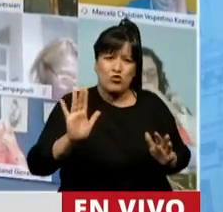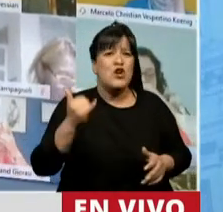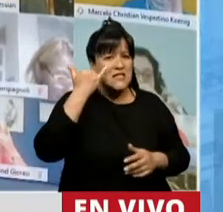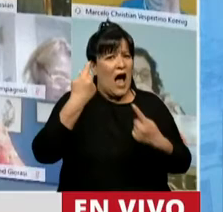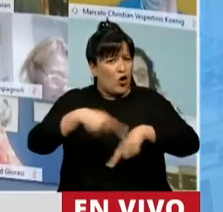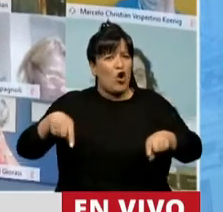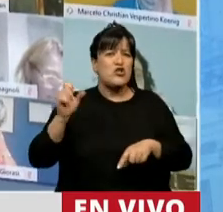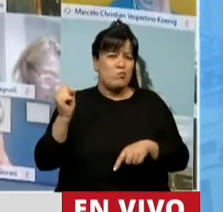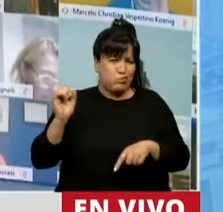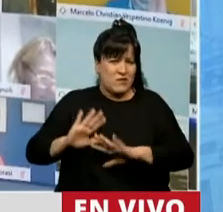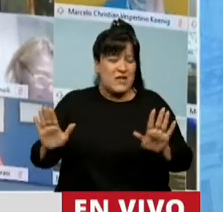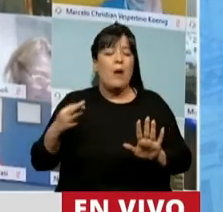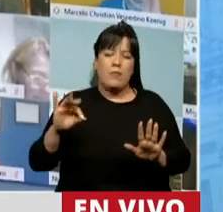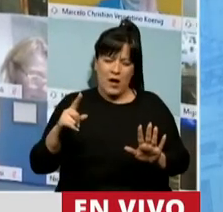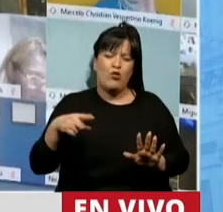recorrido.